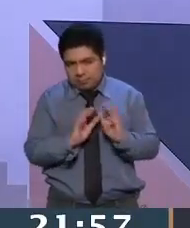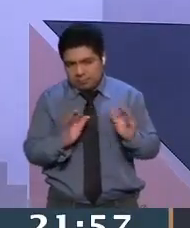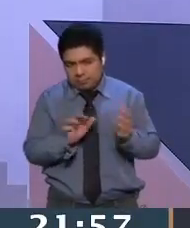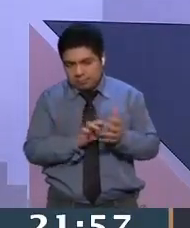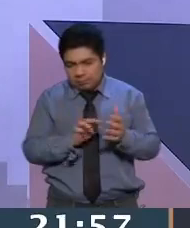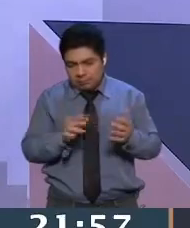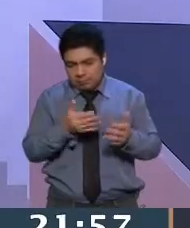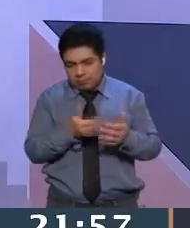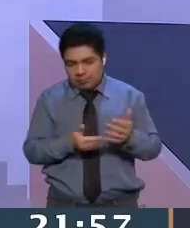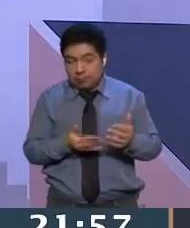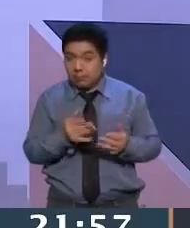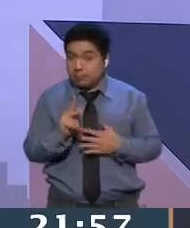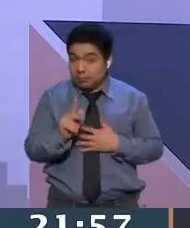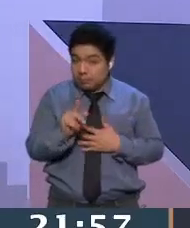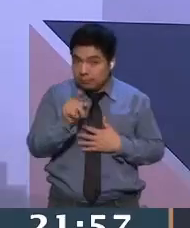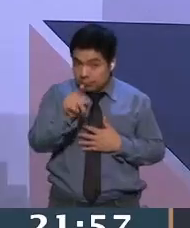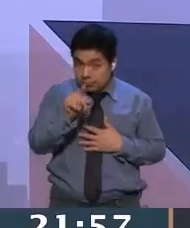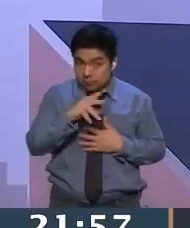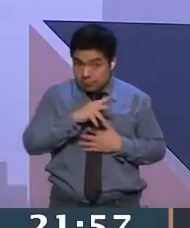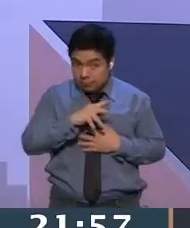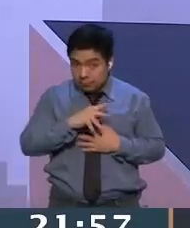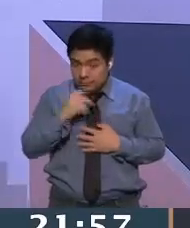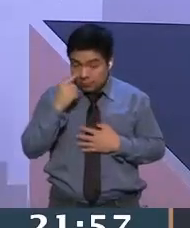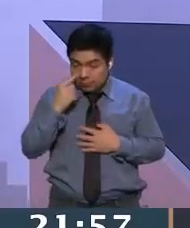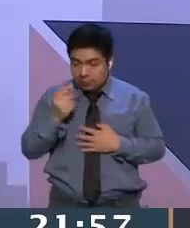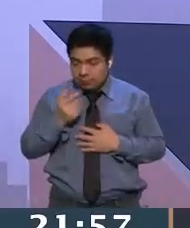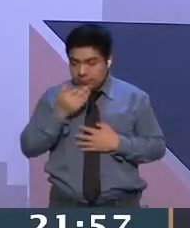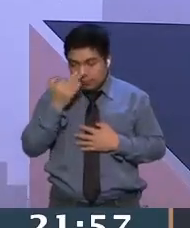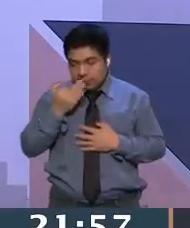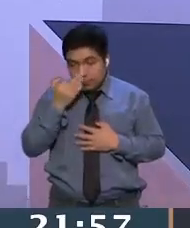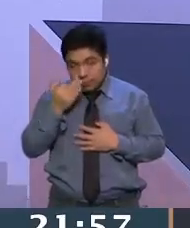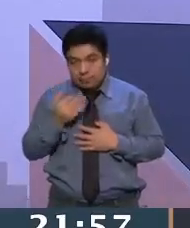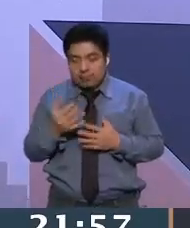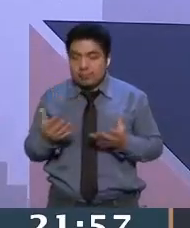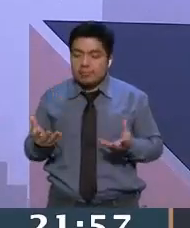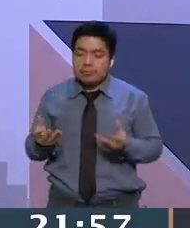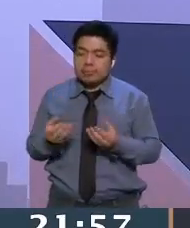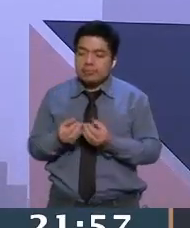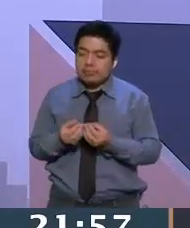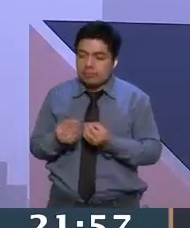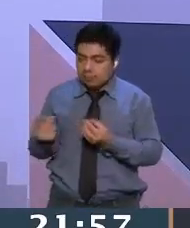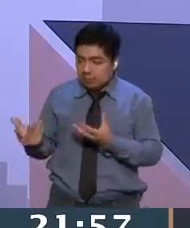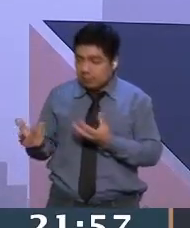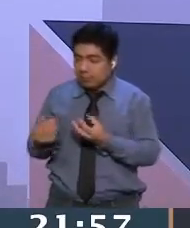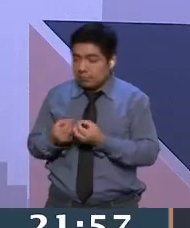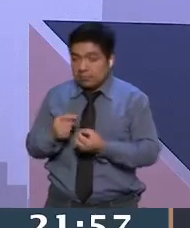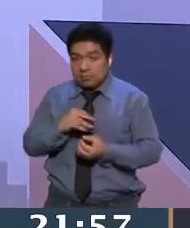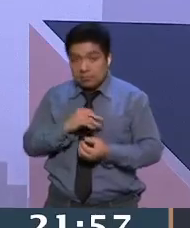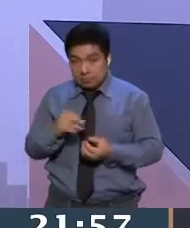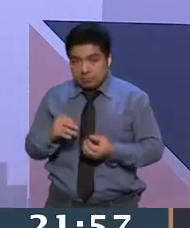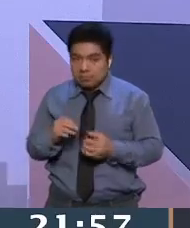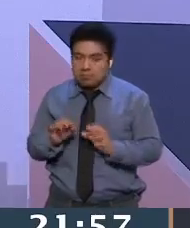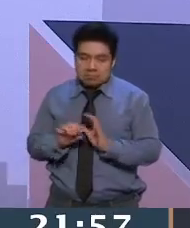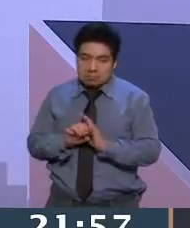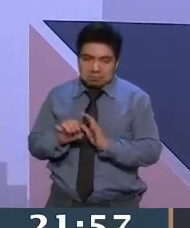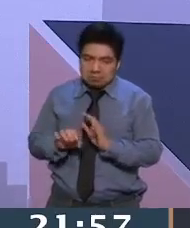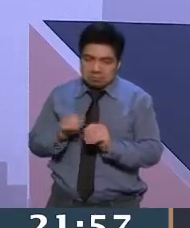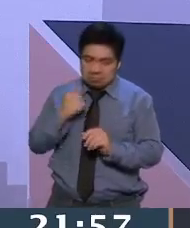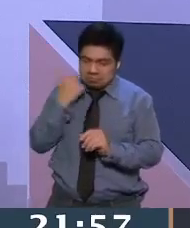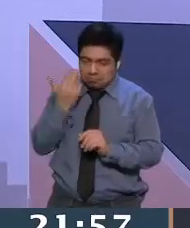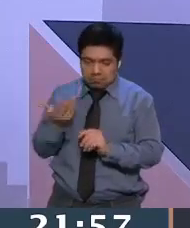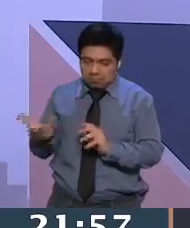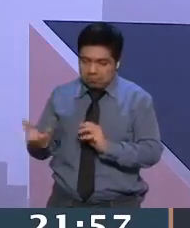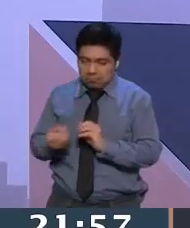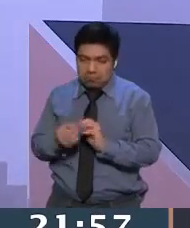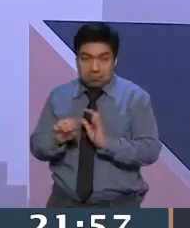preestablecido, pero también puedes diseñar en conjunto con ellas, ¿no?, la pieza que quieras. Entonces,